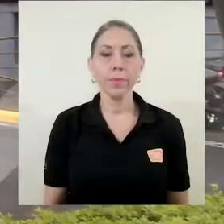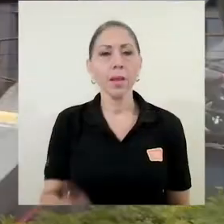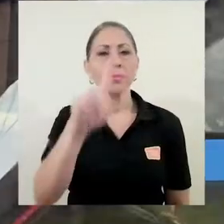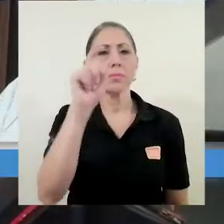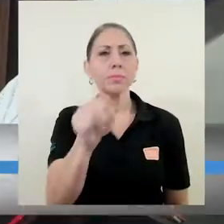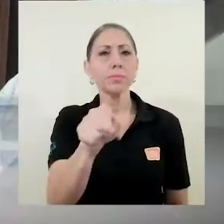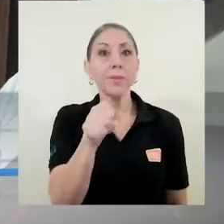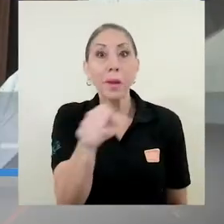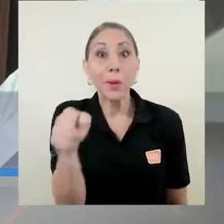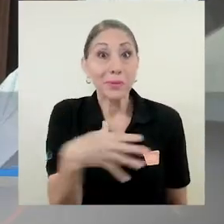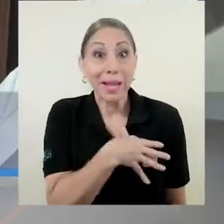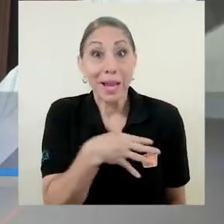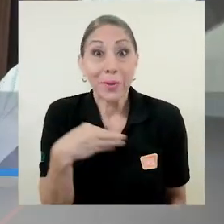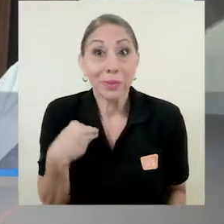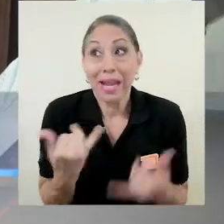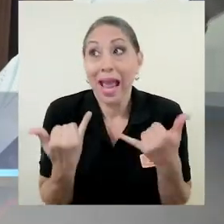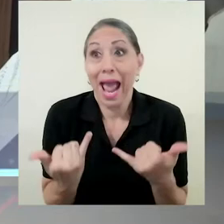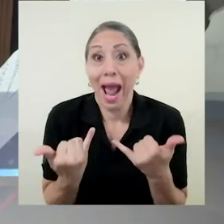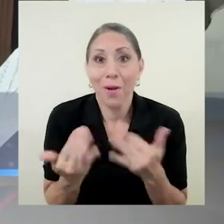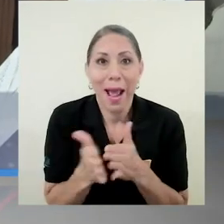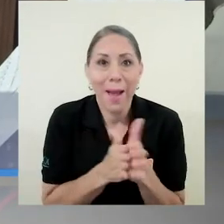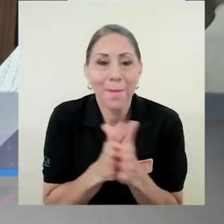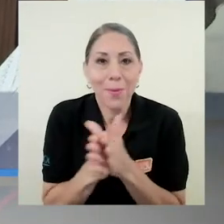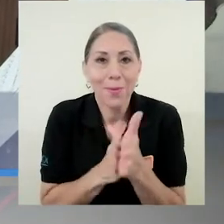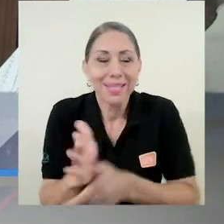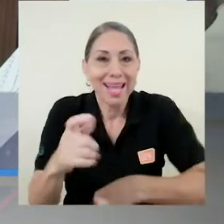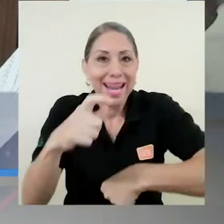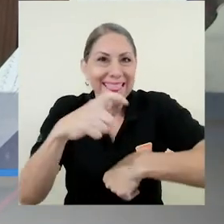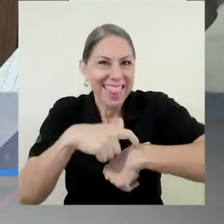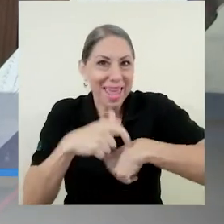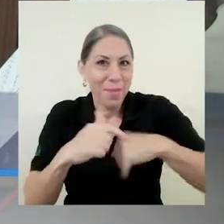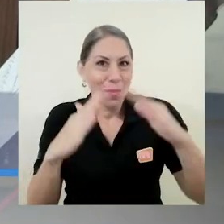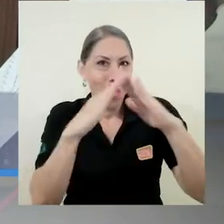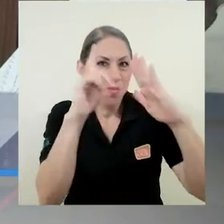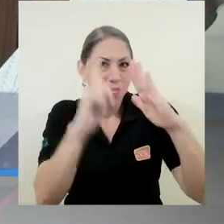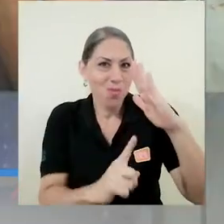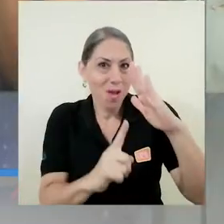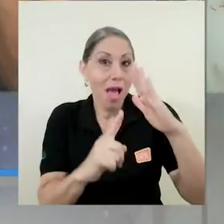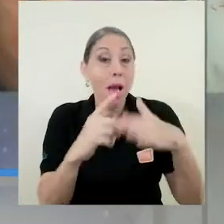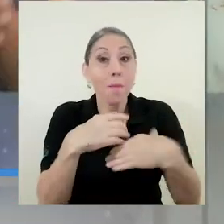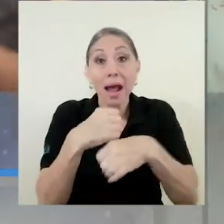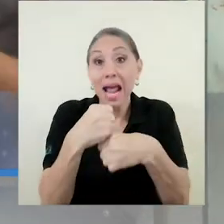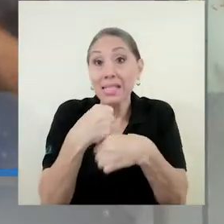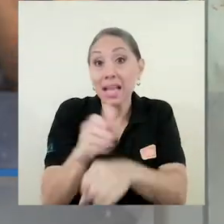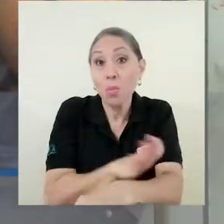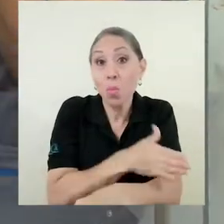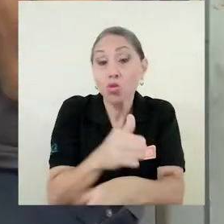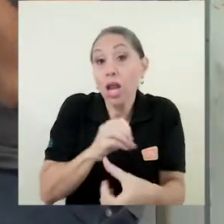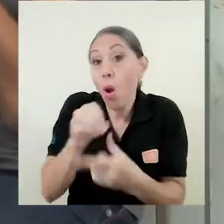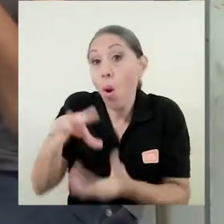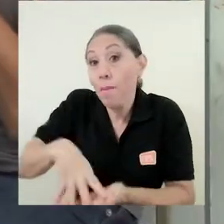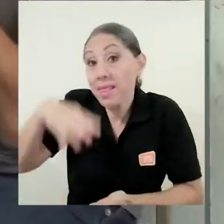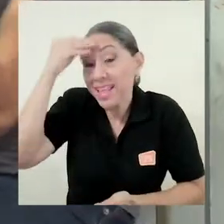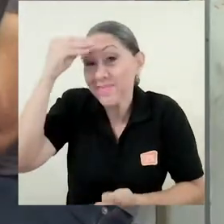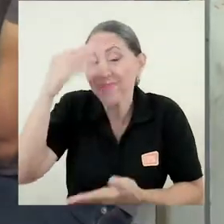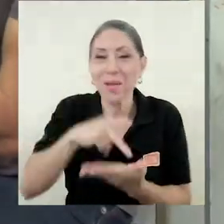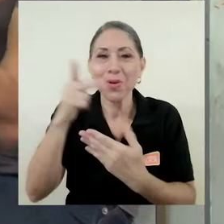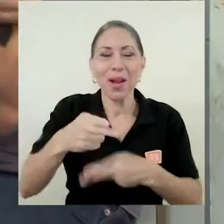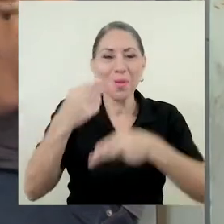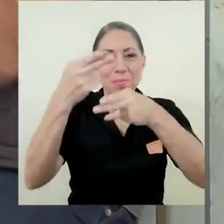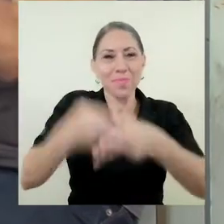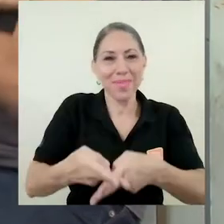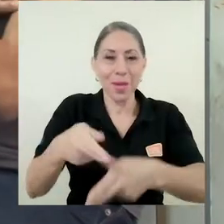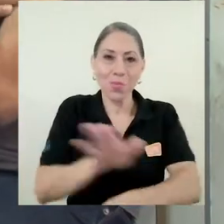¿Le gustaría aprovechar este tiempo de confinamiento para hacer música o bien para aprender a hacerla? El programa